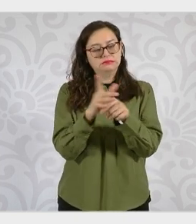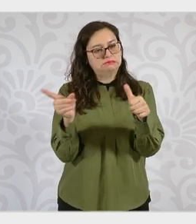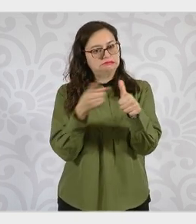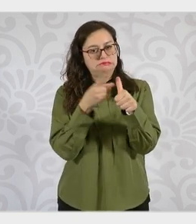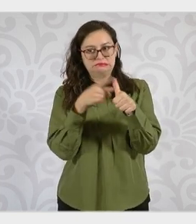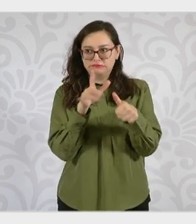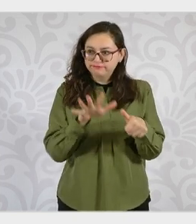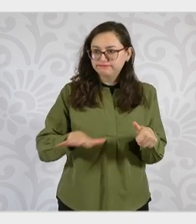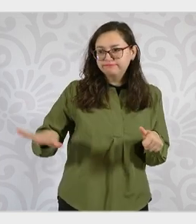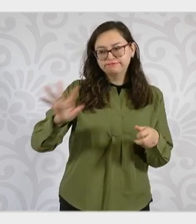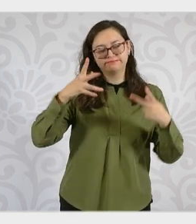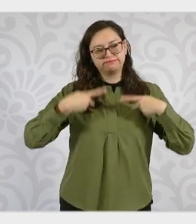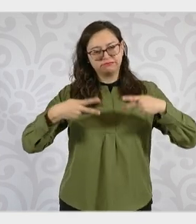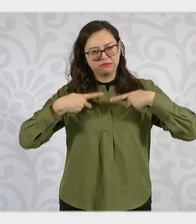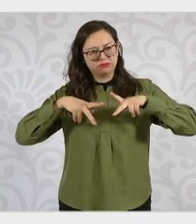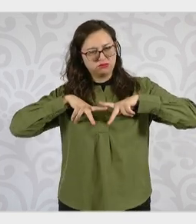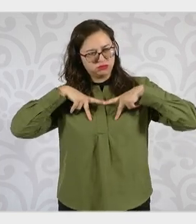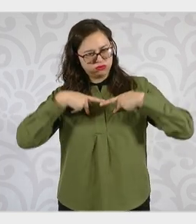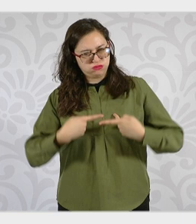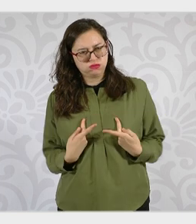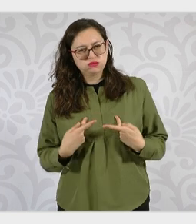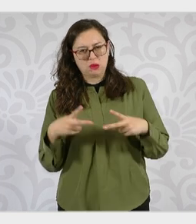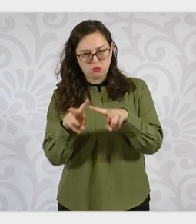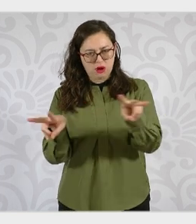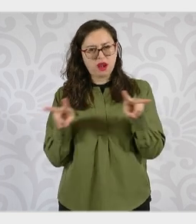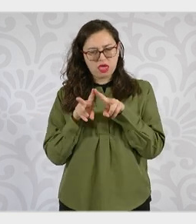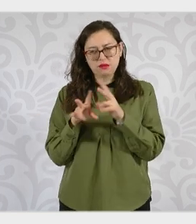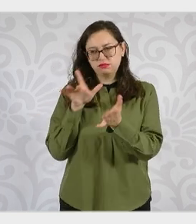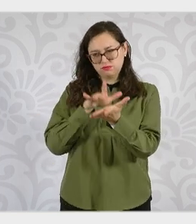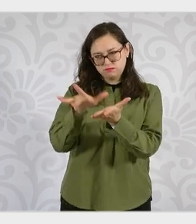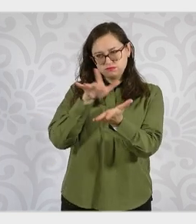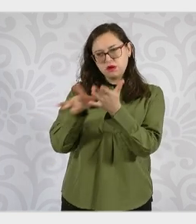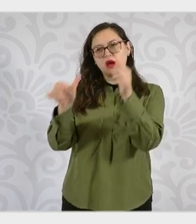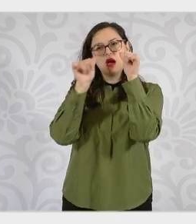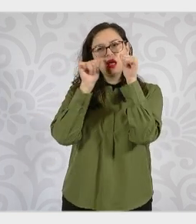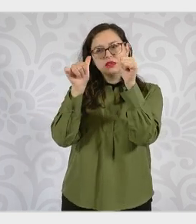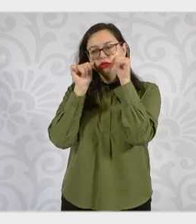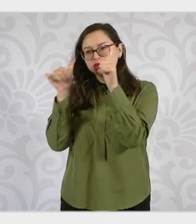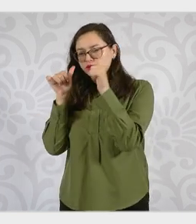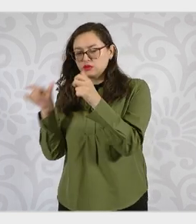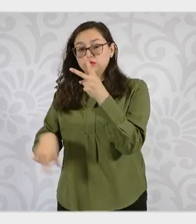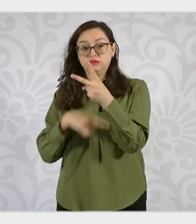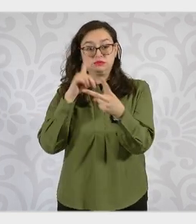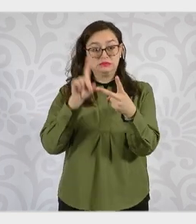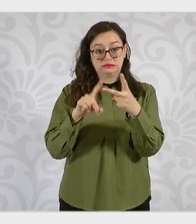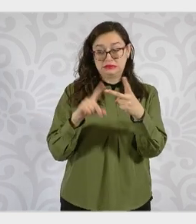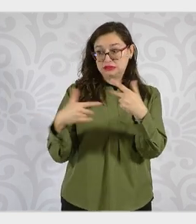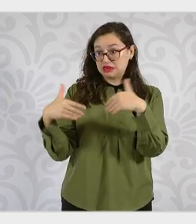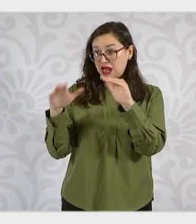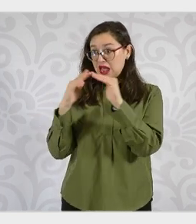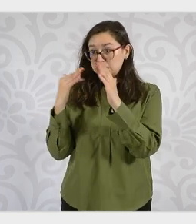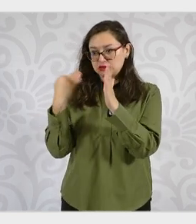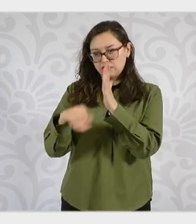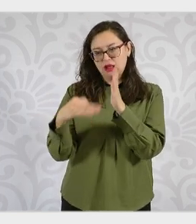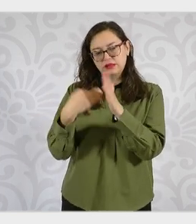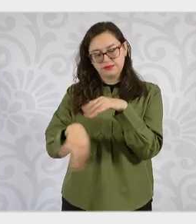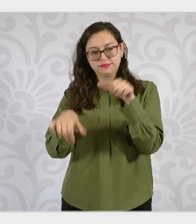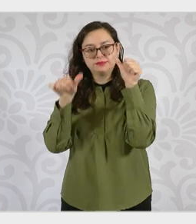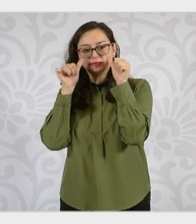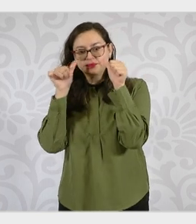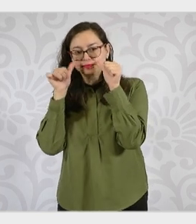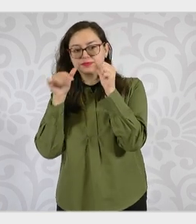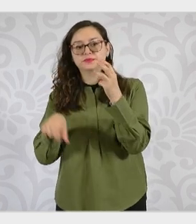vulnerable de este país, la atención al rezago habitacional, la atención al incremento